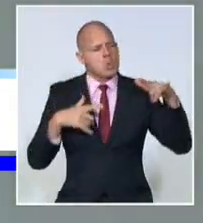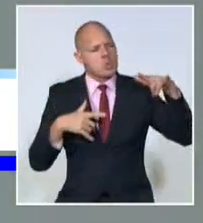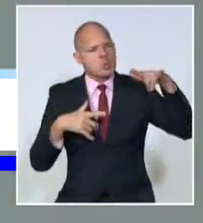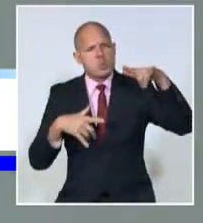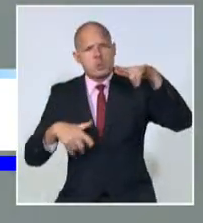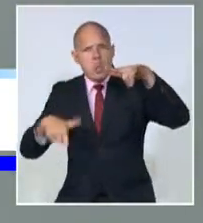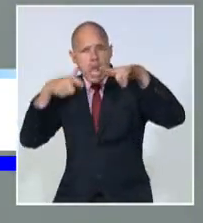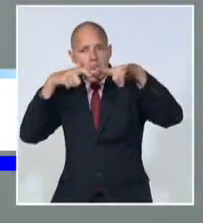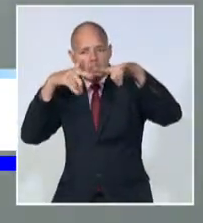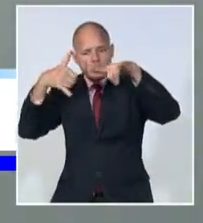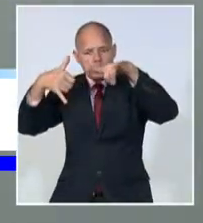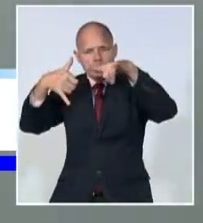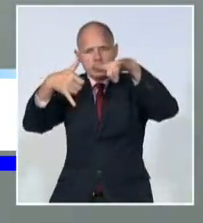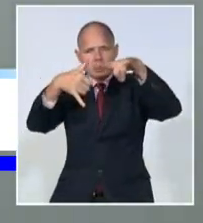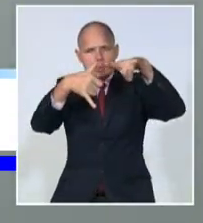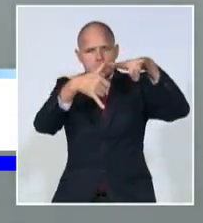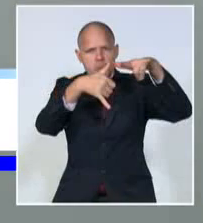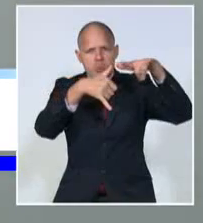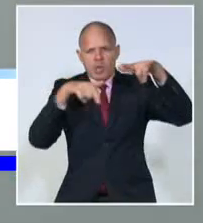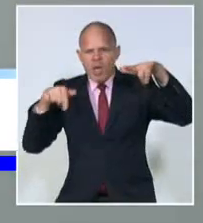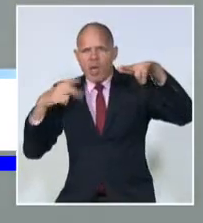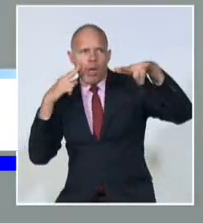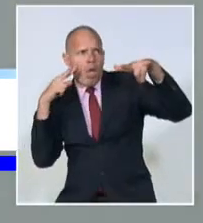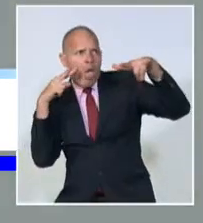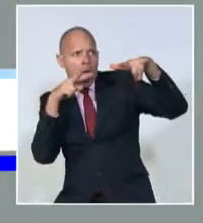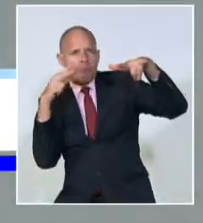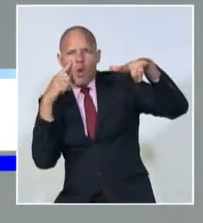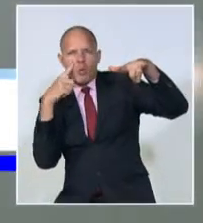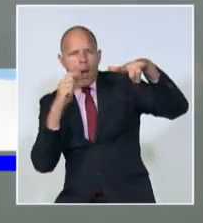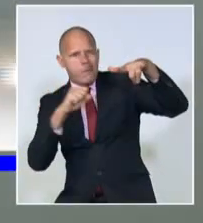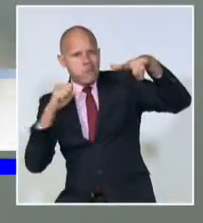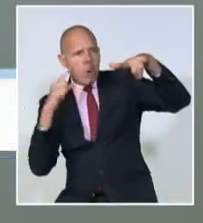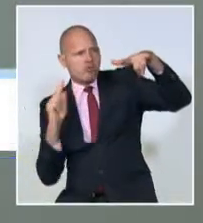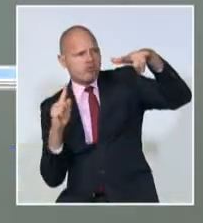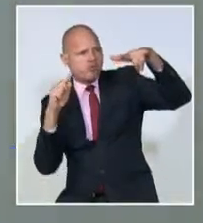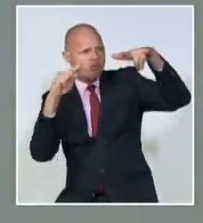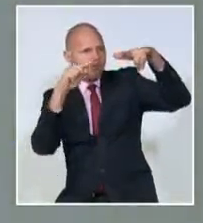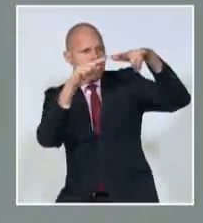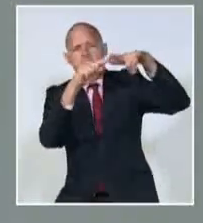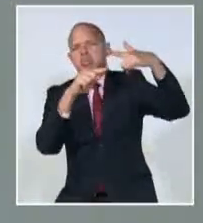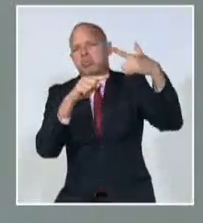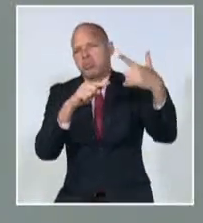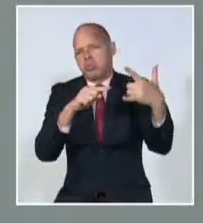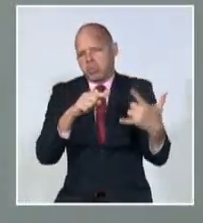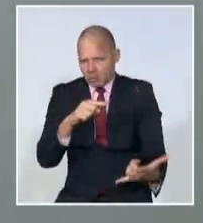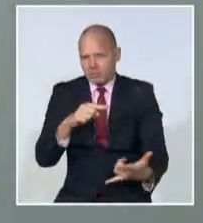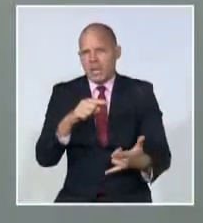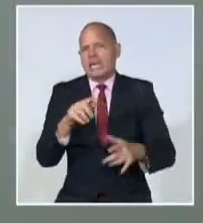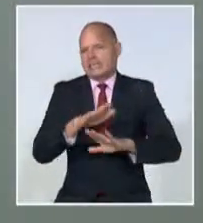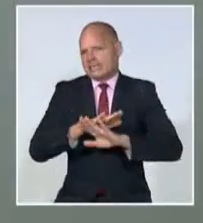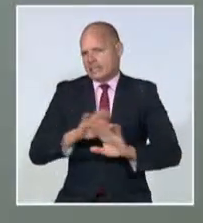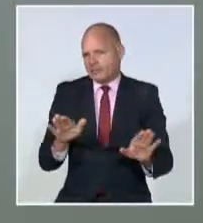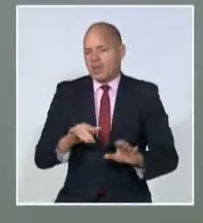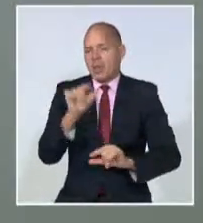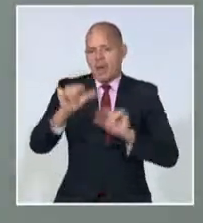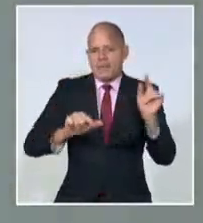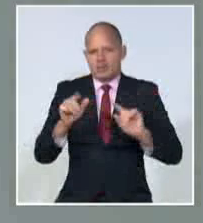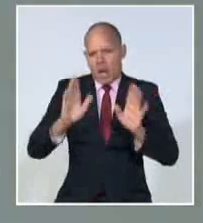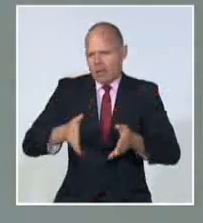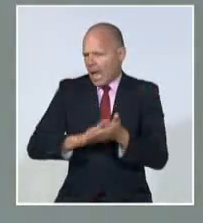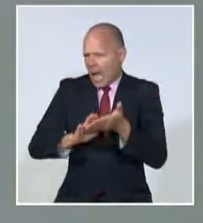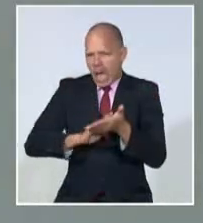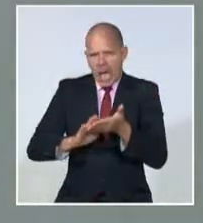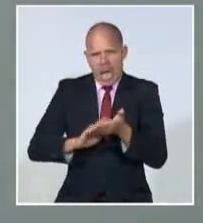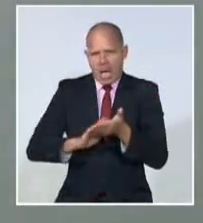una explosión en un área forestal sin daño para la vida de los pobladores ni la infraestructura. El alcalde de la capital rusa,